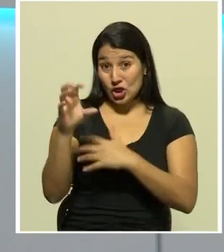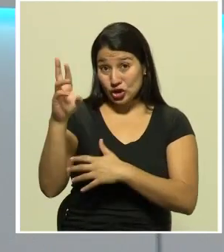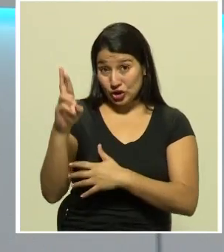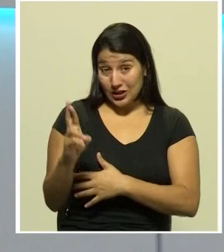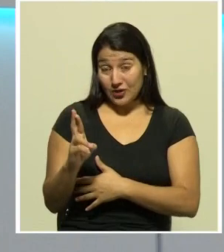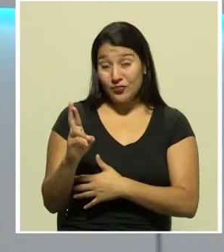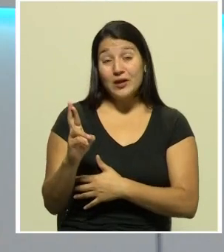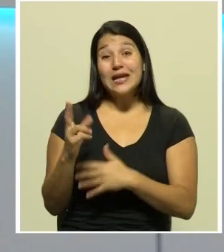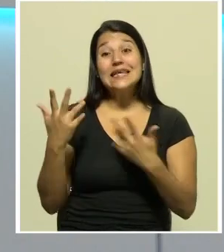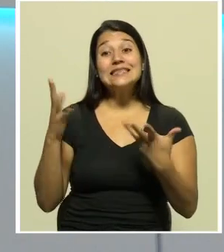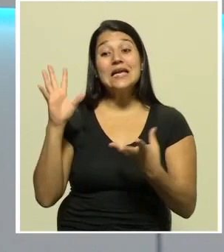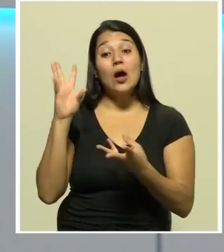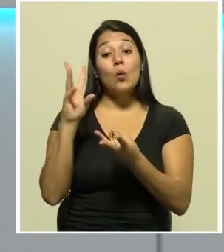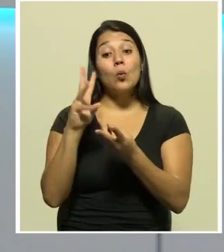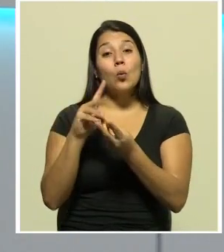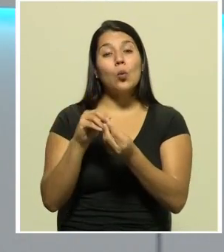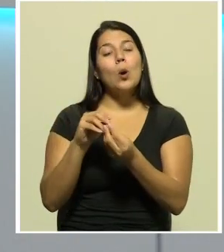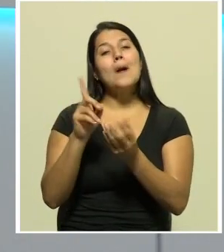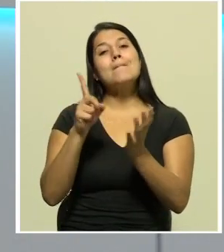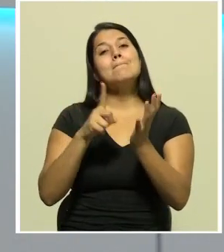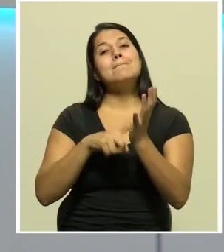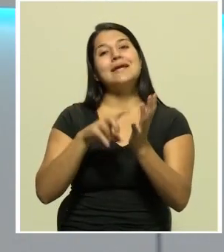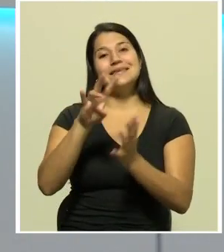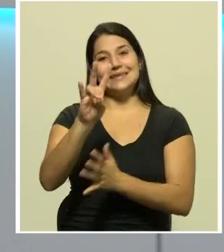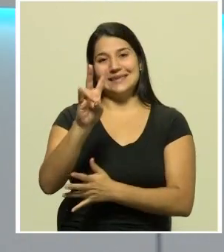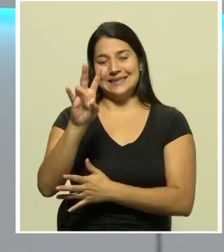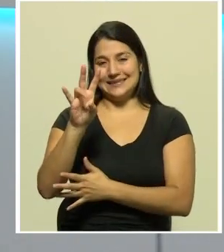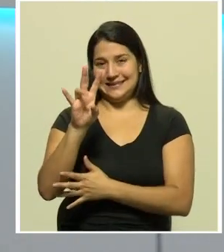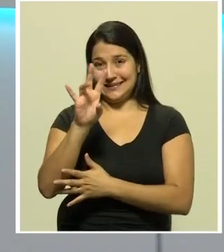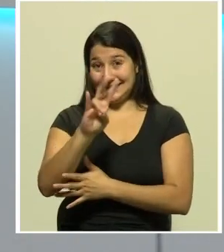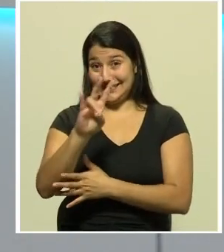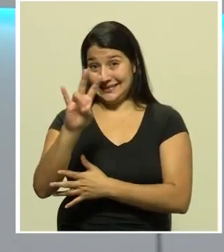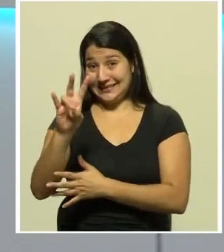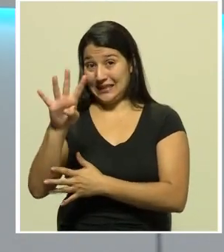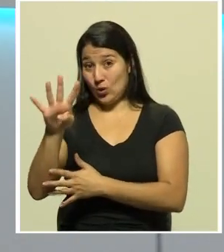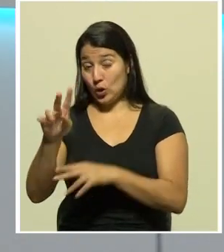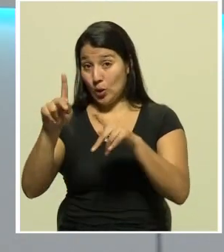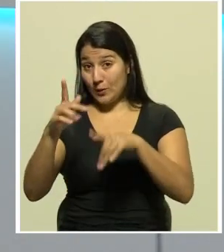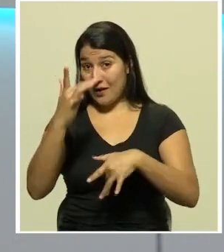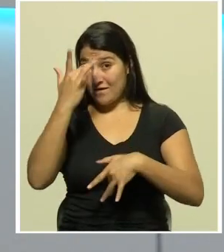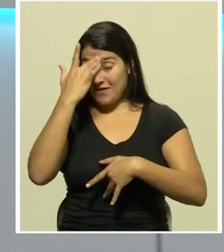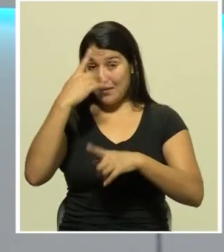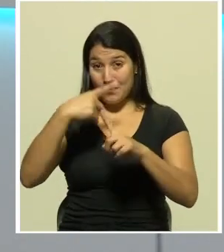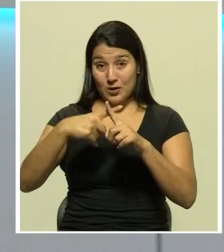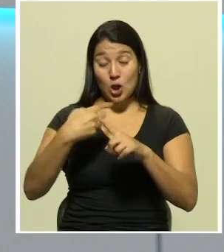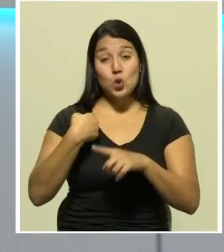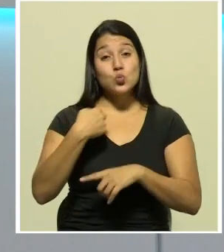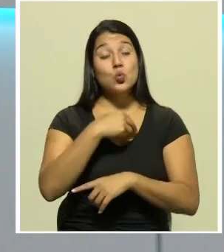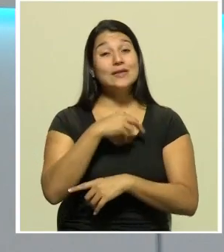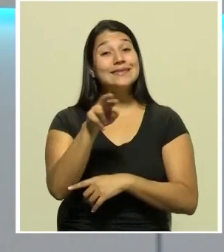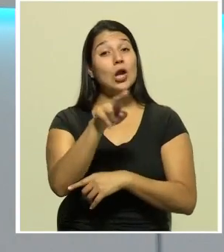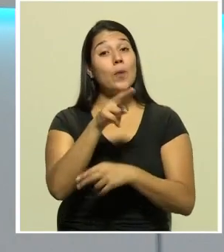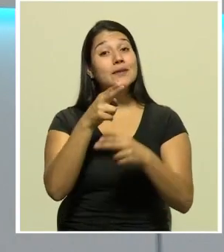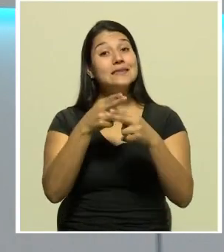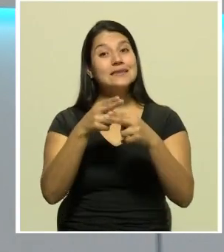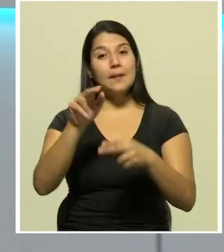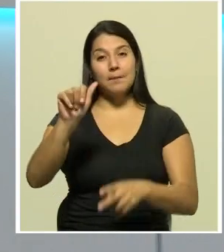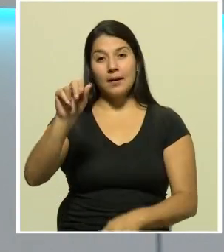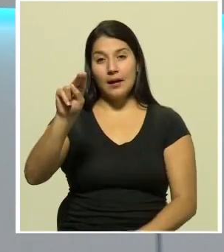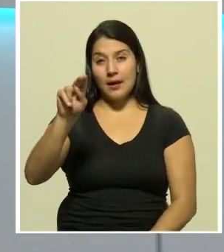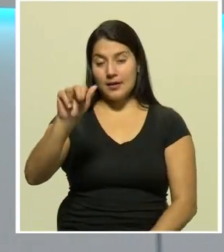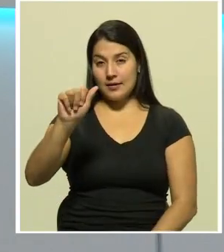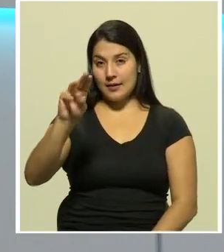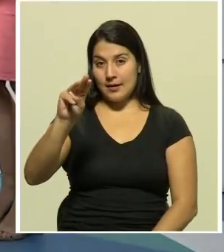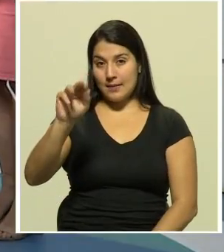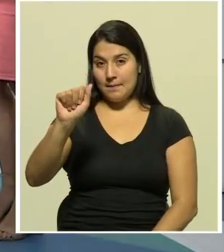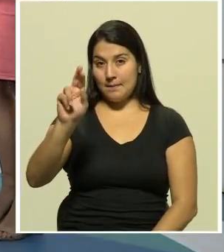total de 1.774 casos positivos. Nuestra compañera, la periodista Ana Marta Arce, nos